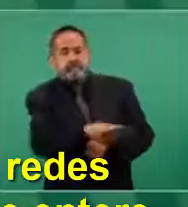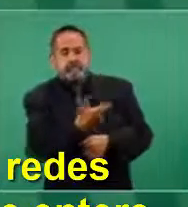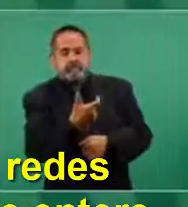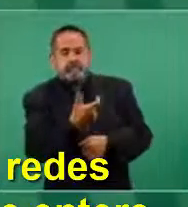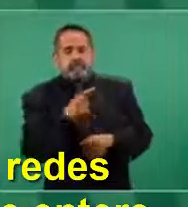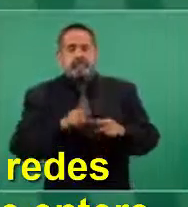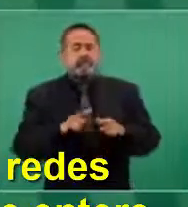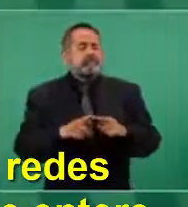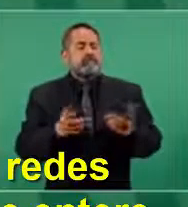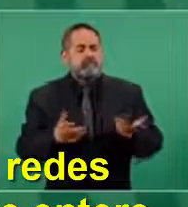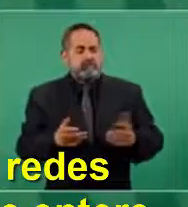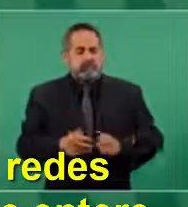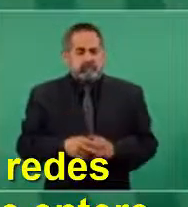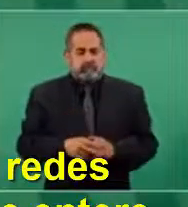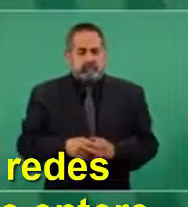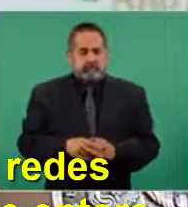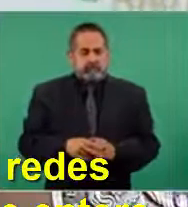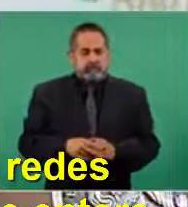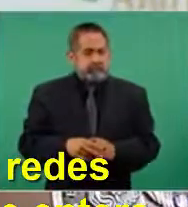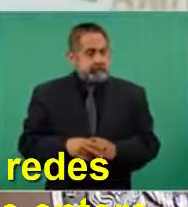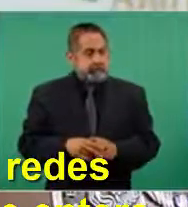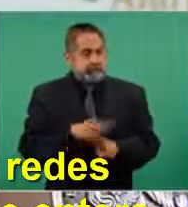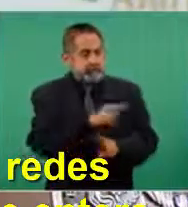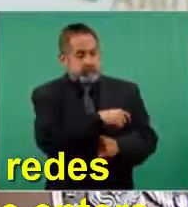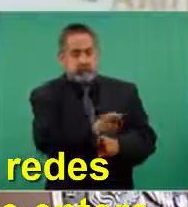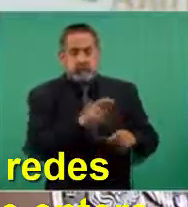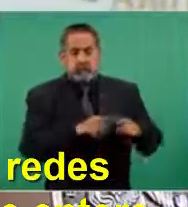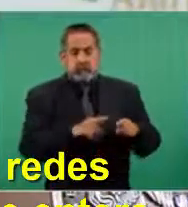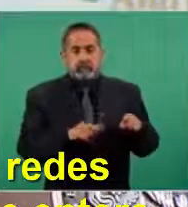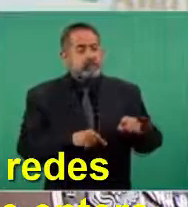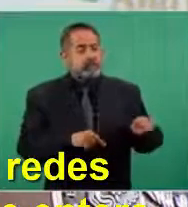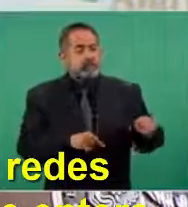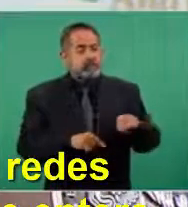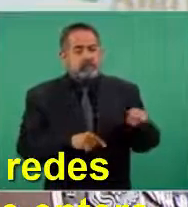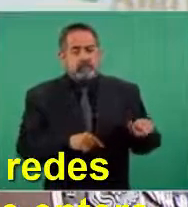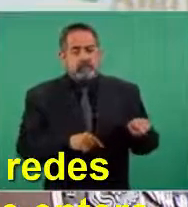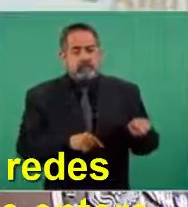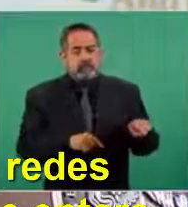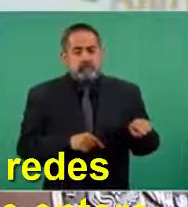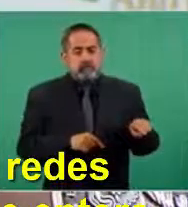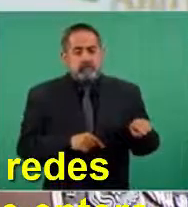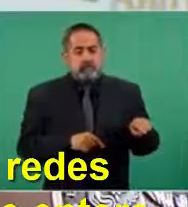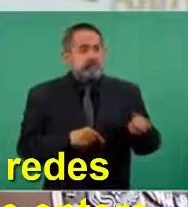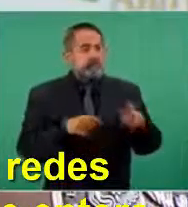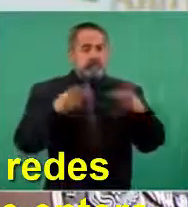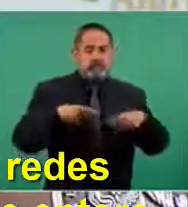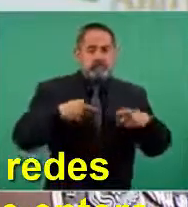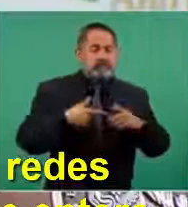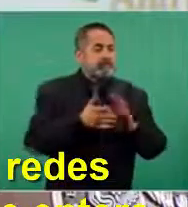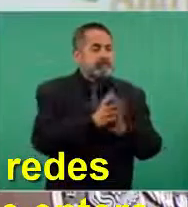ha ido a parar a articulistas,